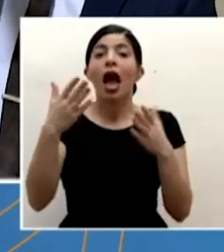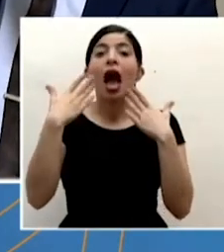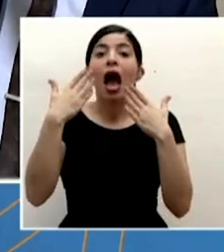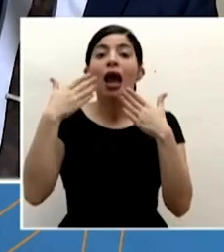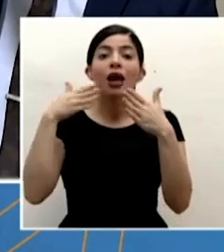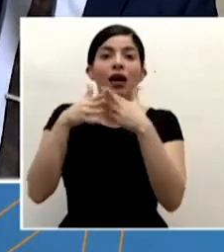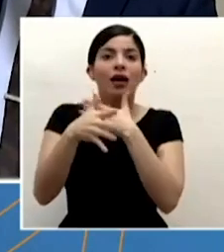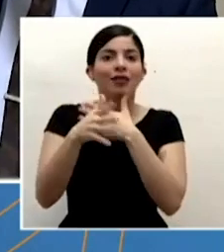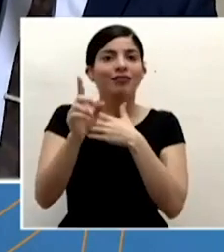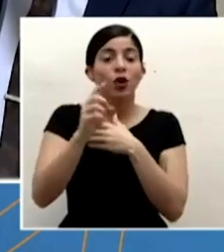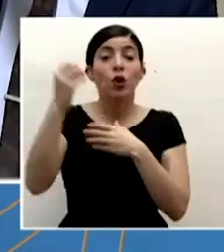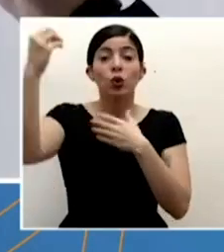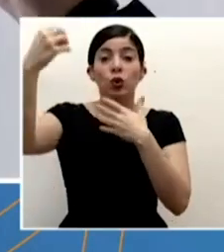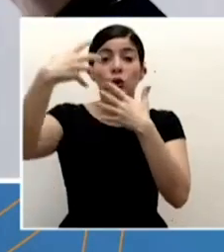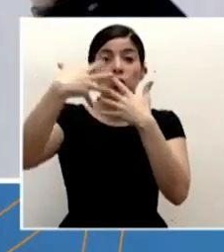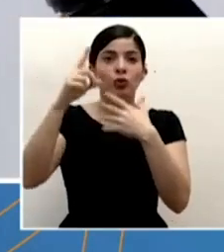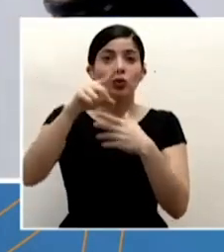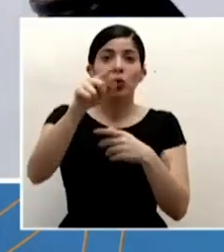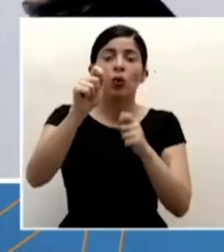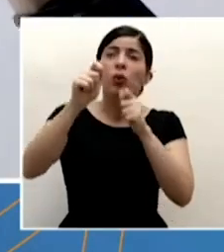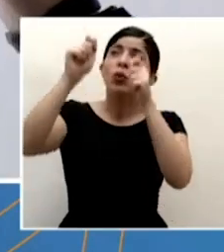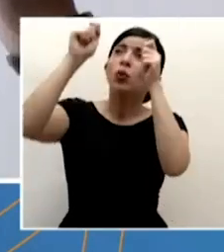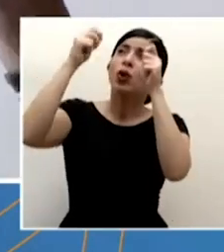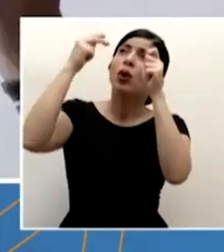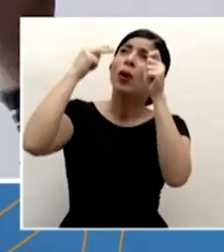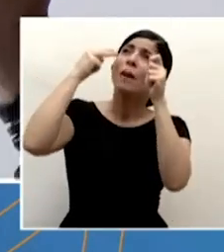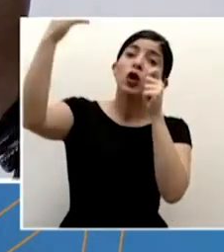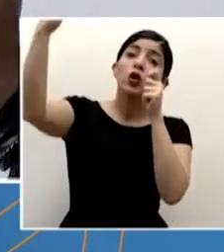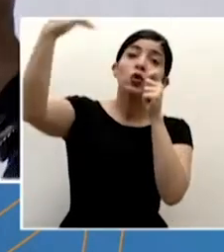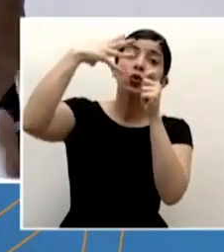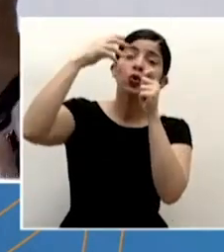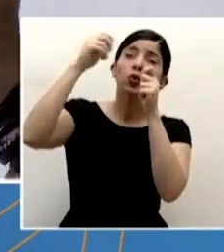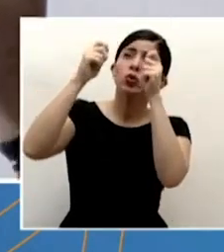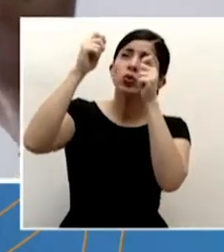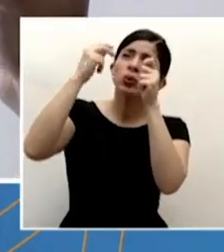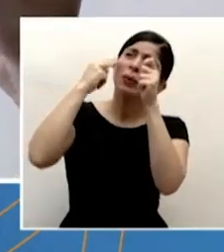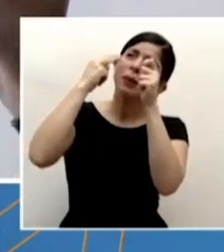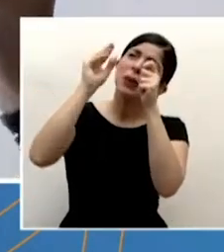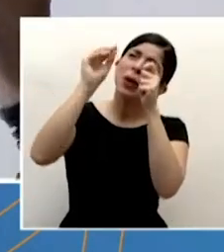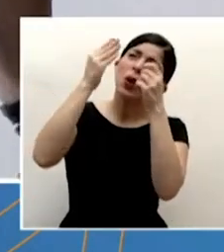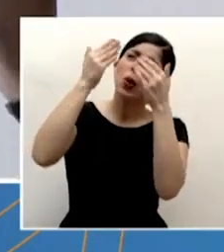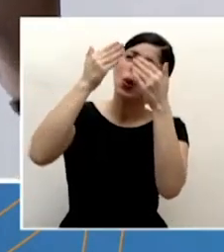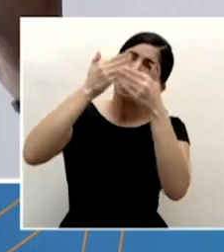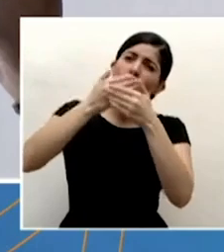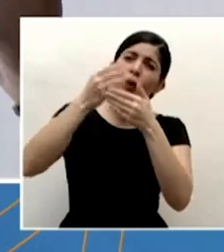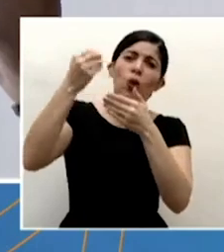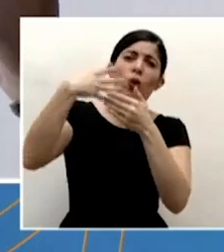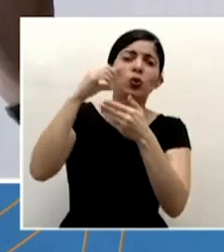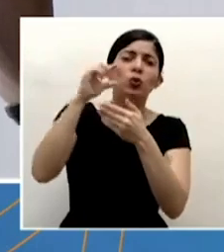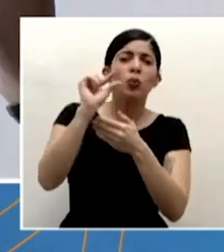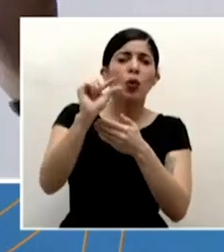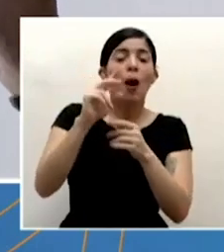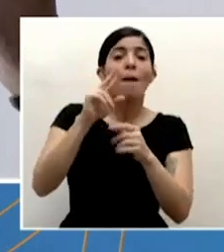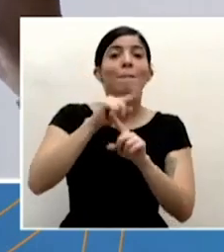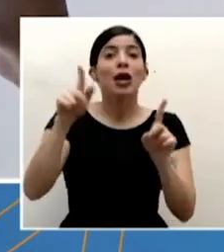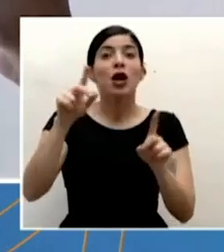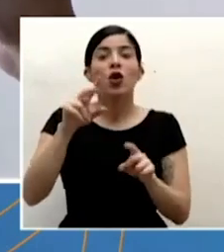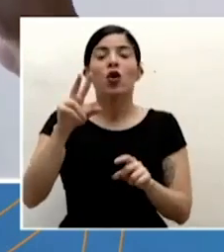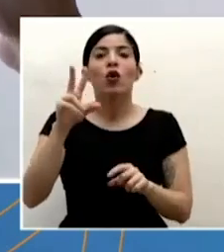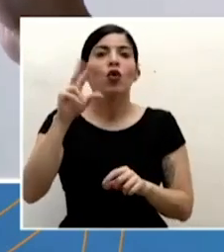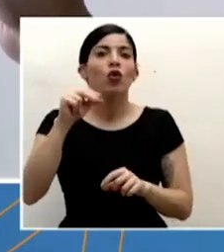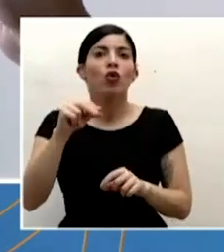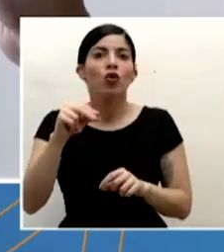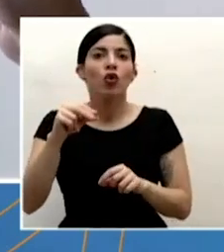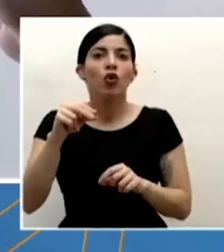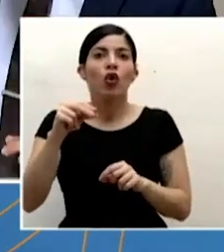la luz con facilidad se puede ver aquí un poquito yo estoy viendo contra luz y puede ver un poco de nivel de luz pero no a nivel de